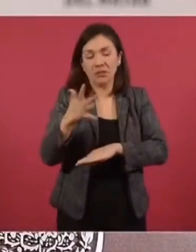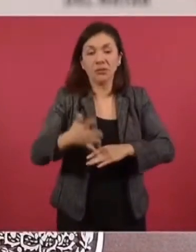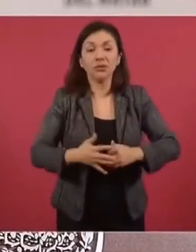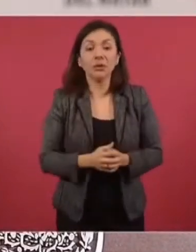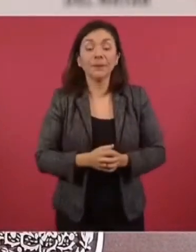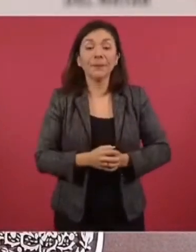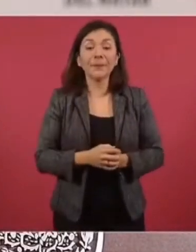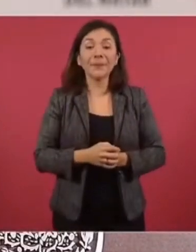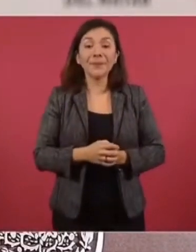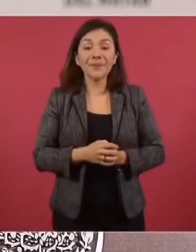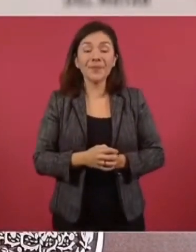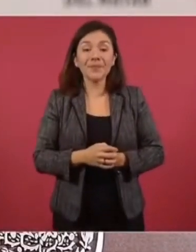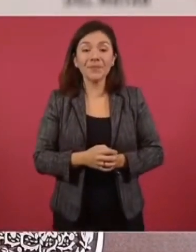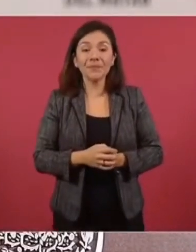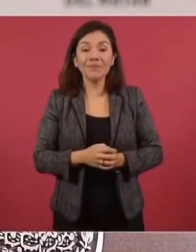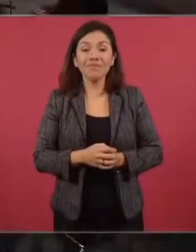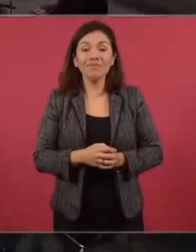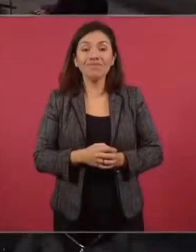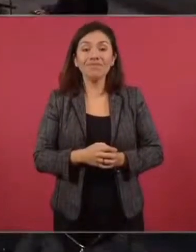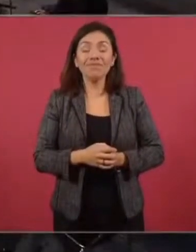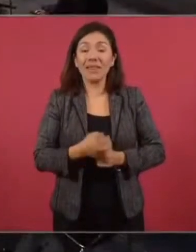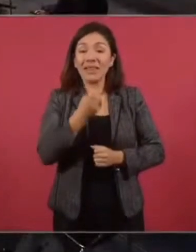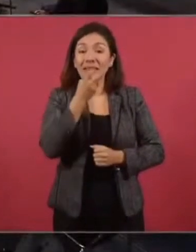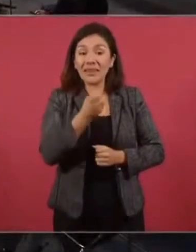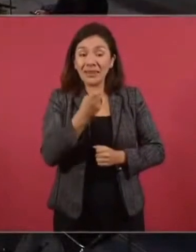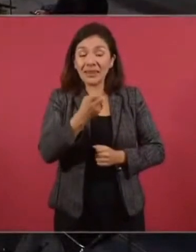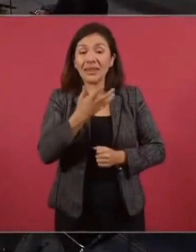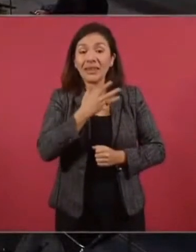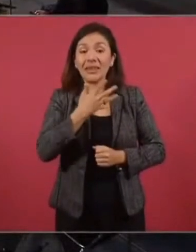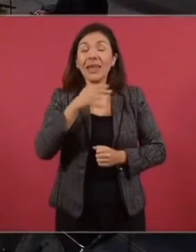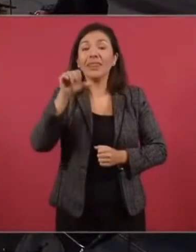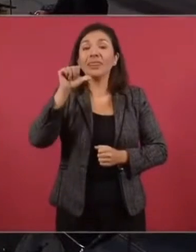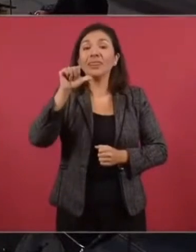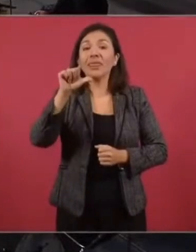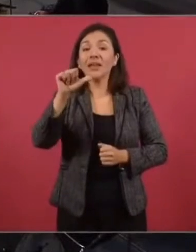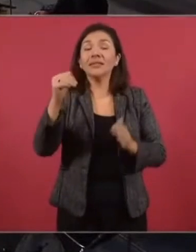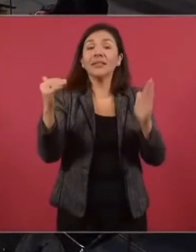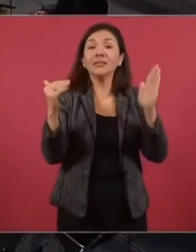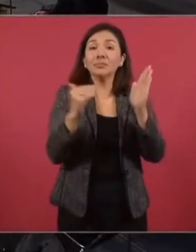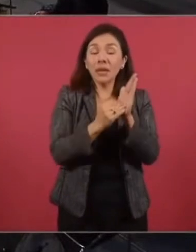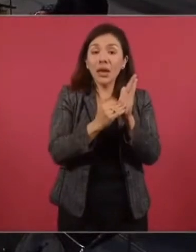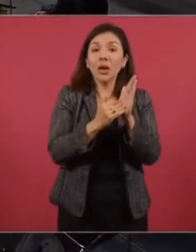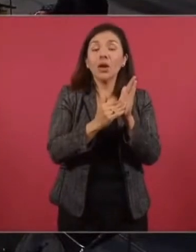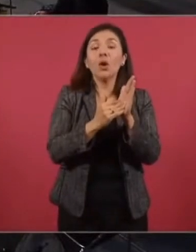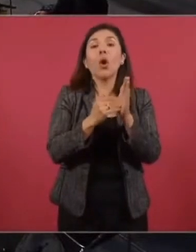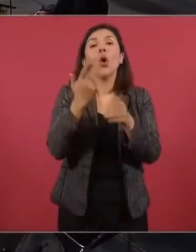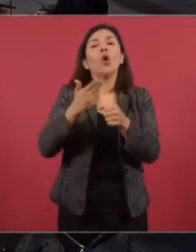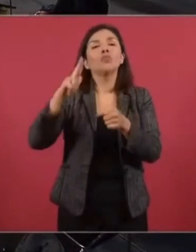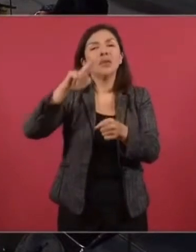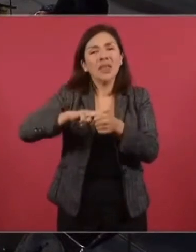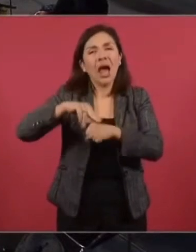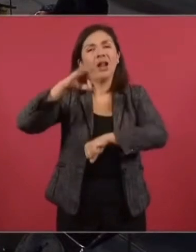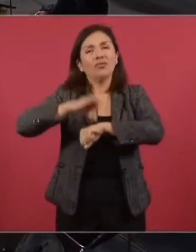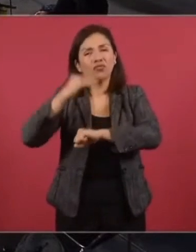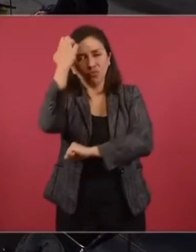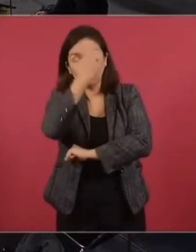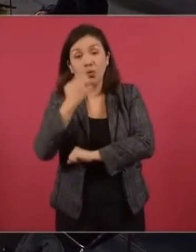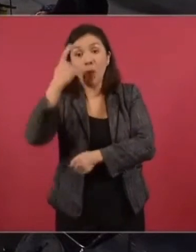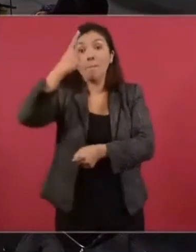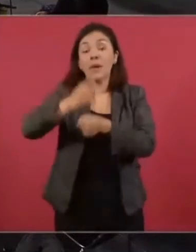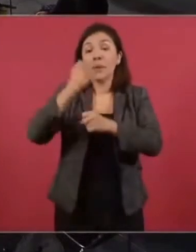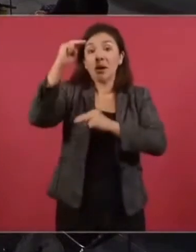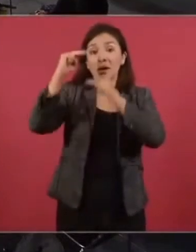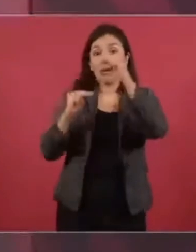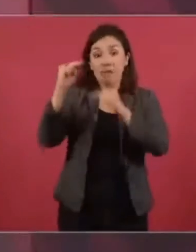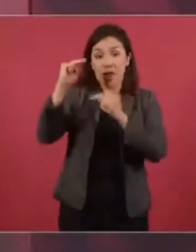y son 16 mil unidades médicas de primer nivel